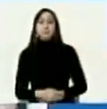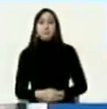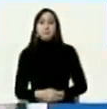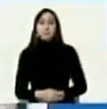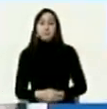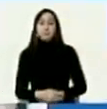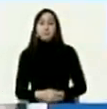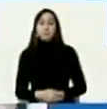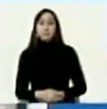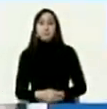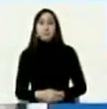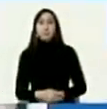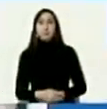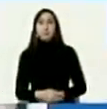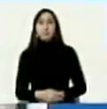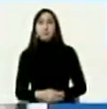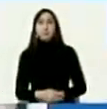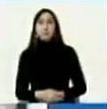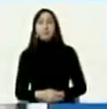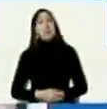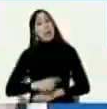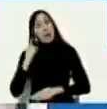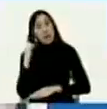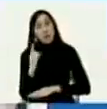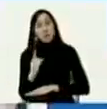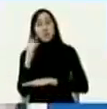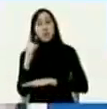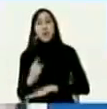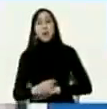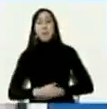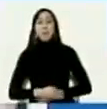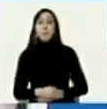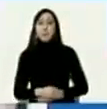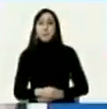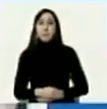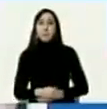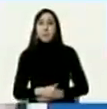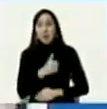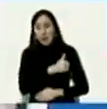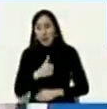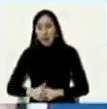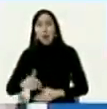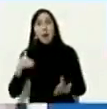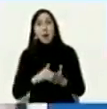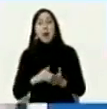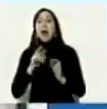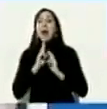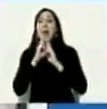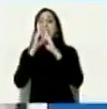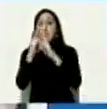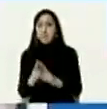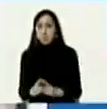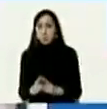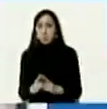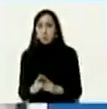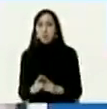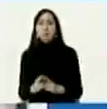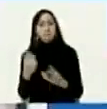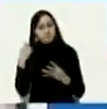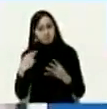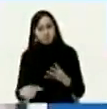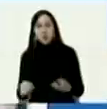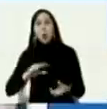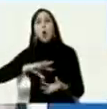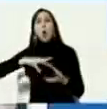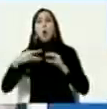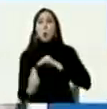que, bueno, exige cada vez más respuestas adaptadas a